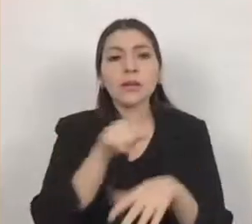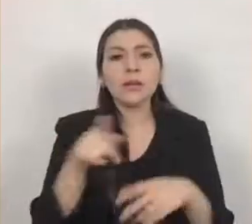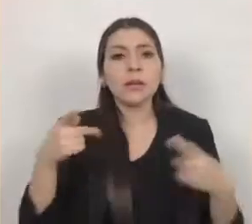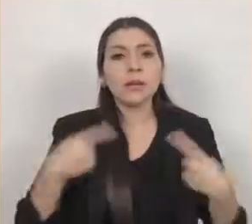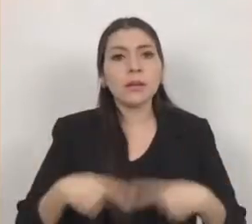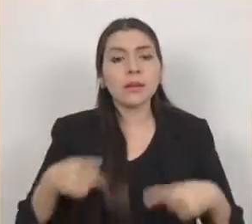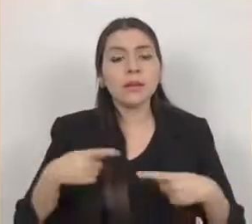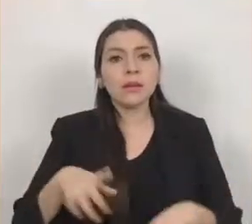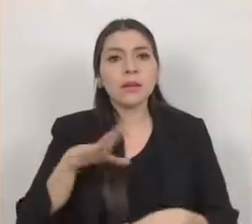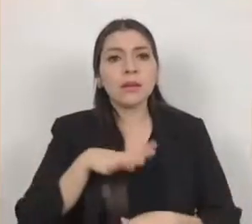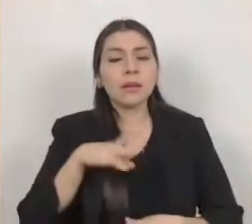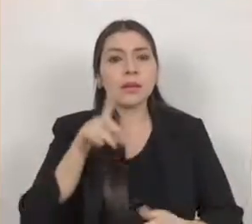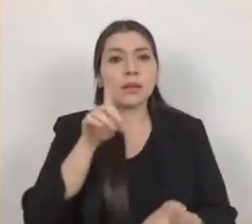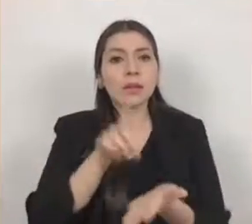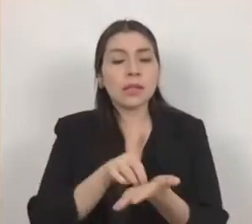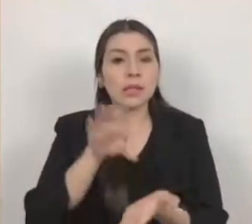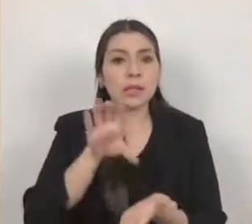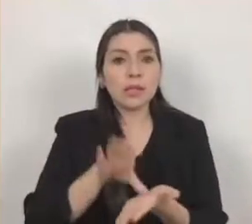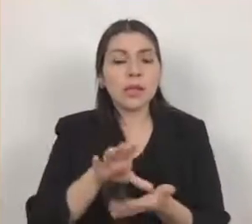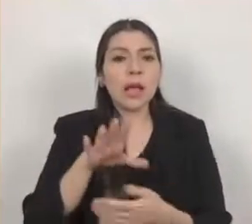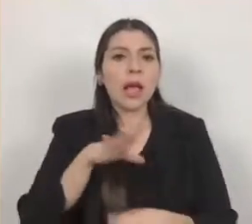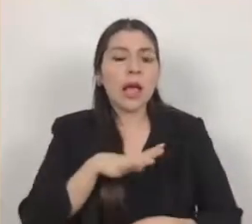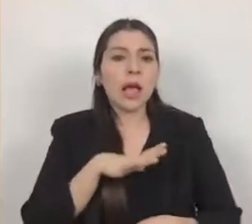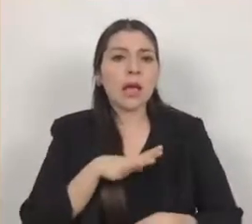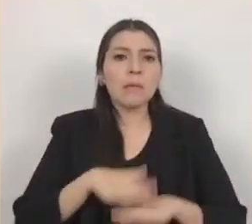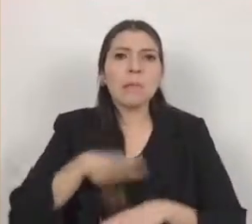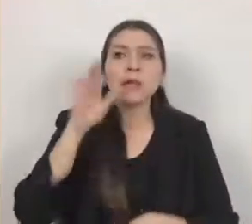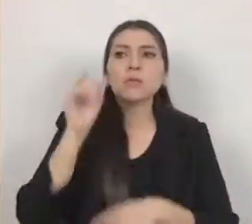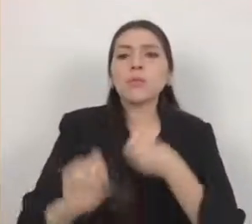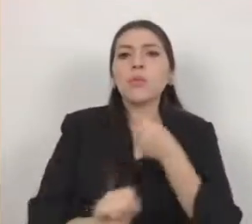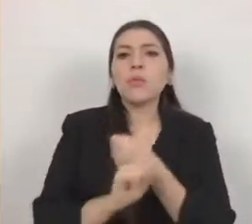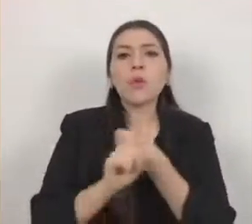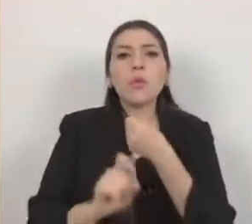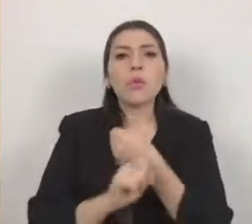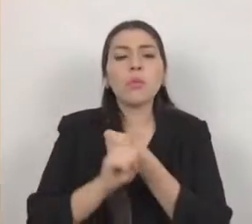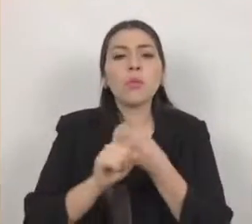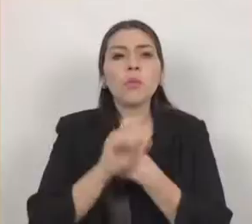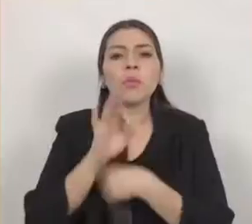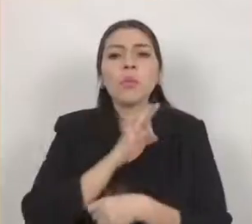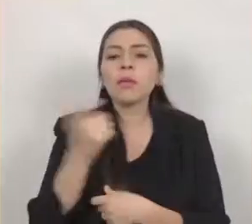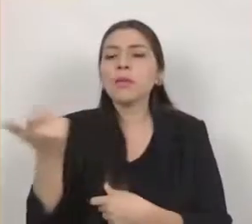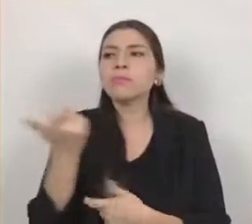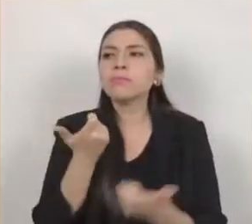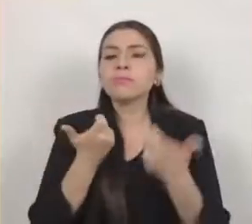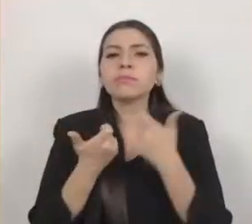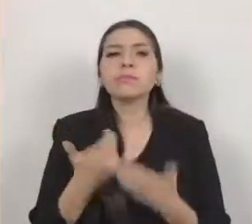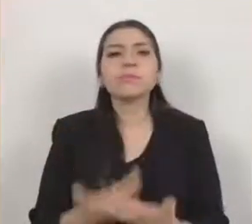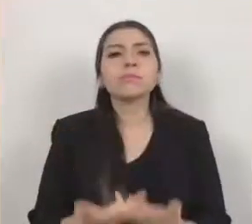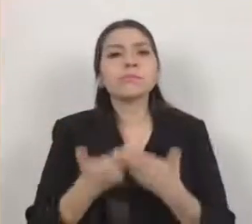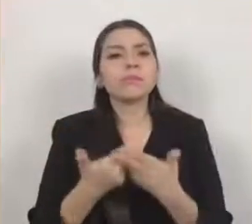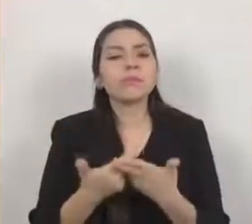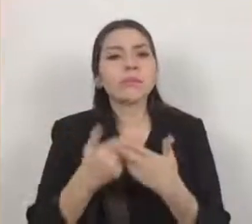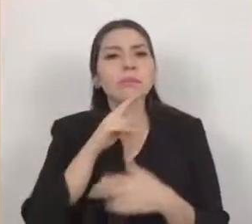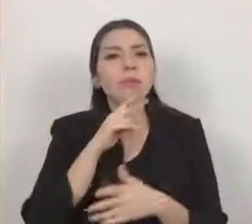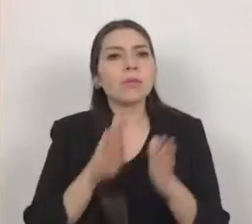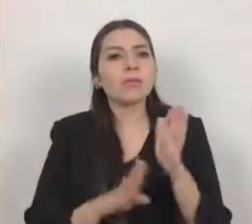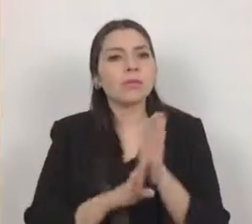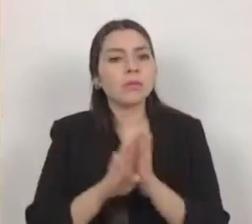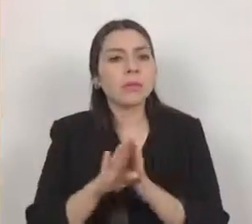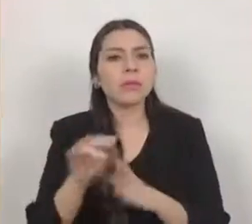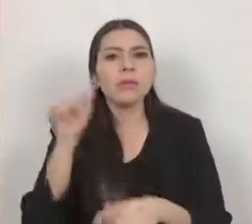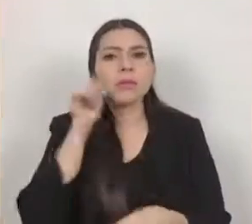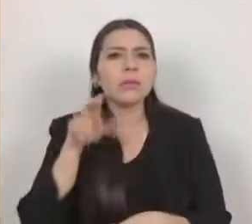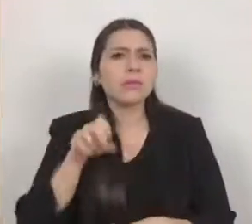discapacidad tiene más problemas para llegarse de recursos económicos y consecuentemente no es justo